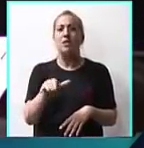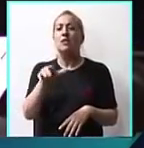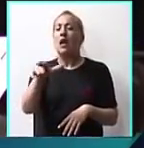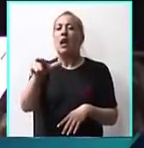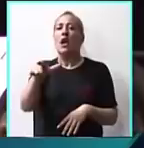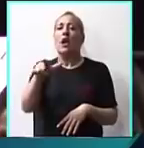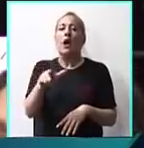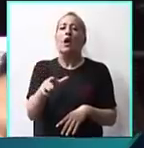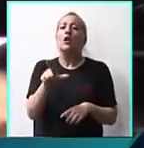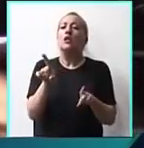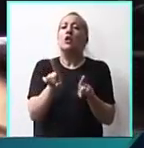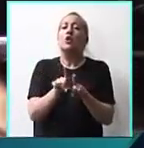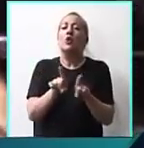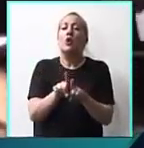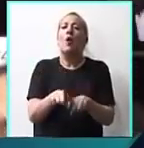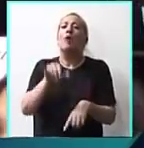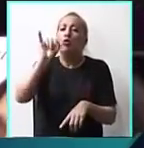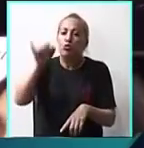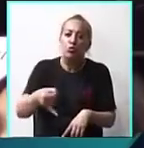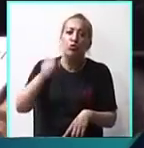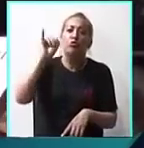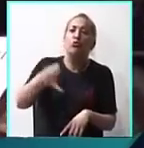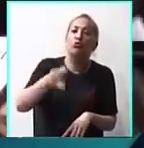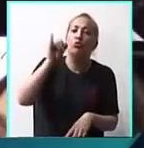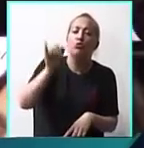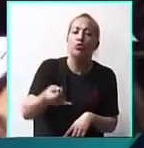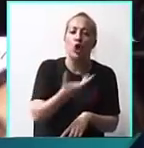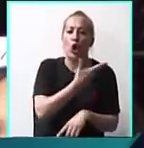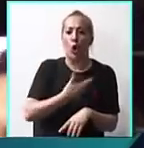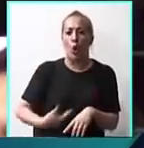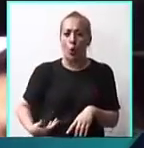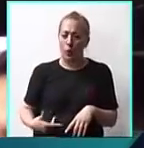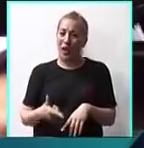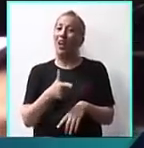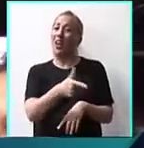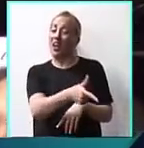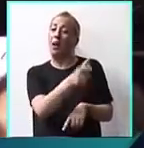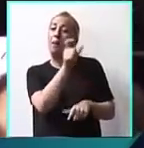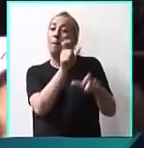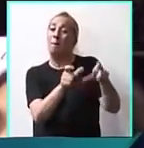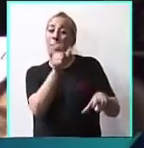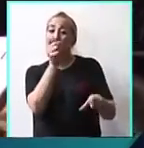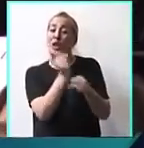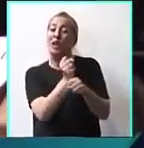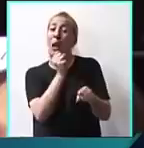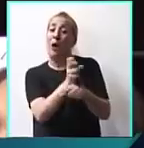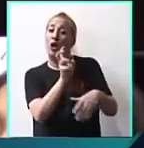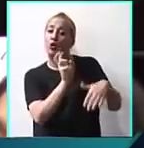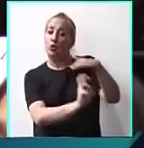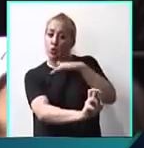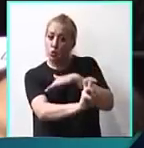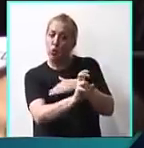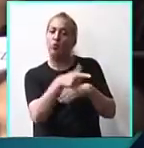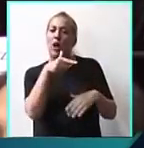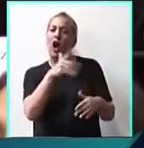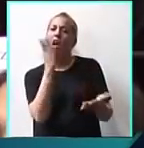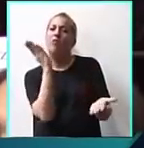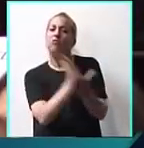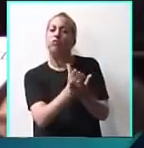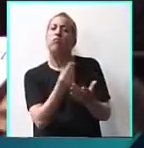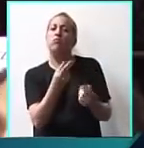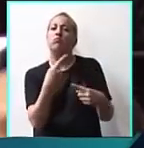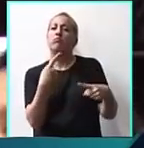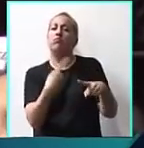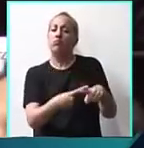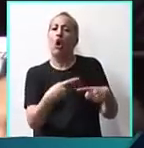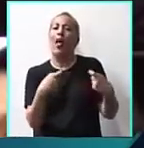gobierno, llegó a procesar a los trabajadores del subte por asociación ilícita. Algunos de los que estamos acá